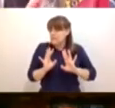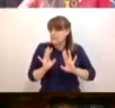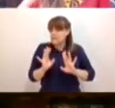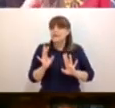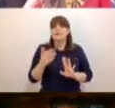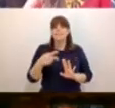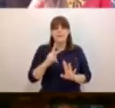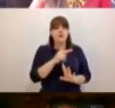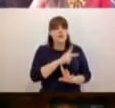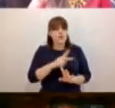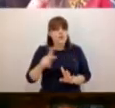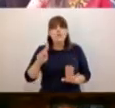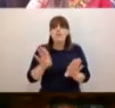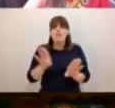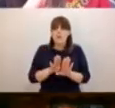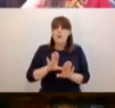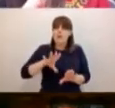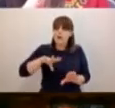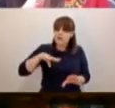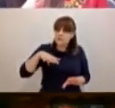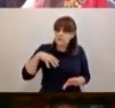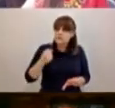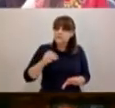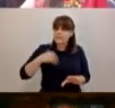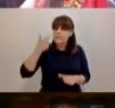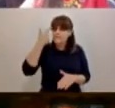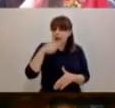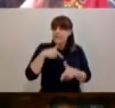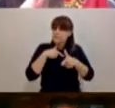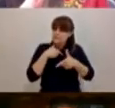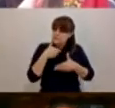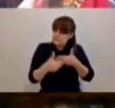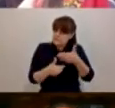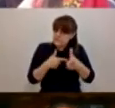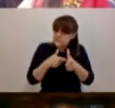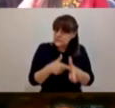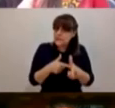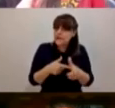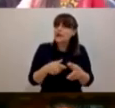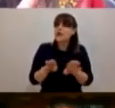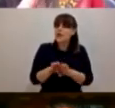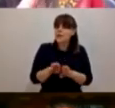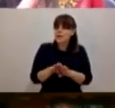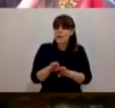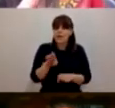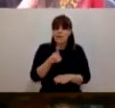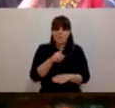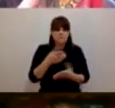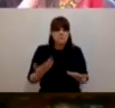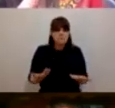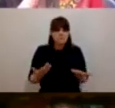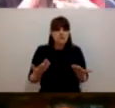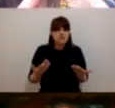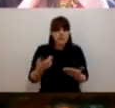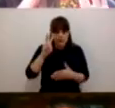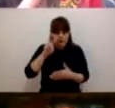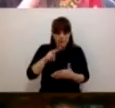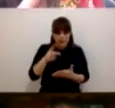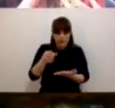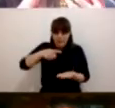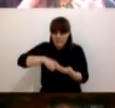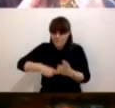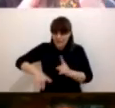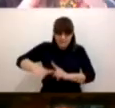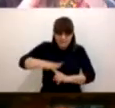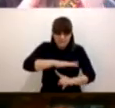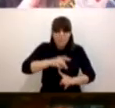seguirle el ritmo a la pandemia, se lograron conseguir, pues, yo diría que experiencias tan favorables